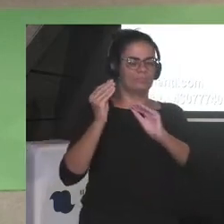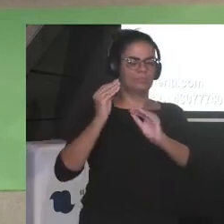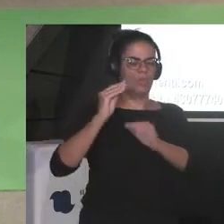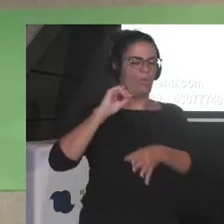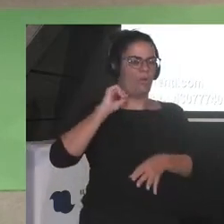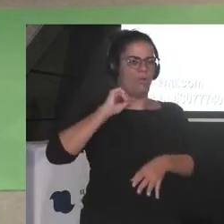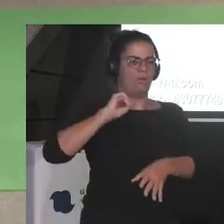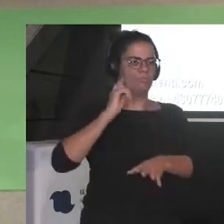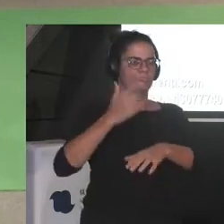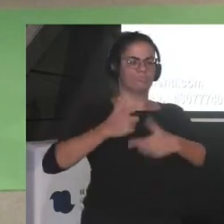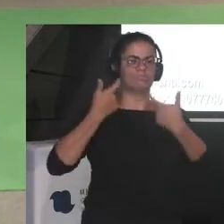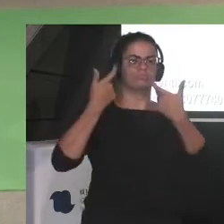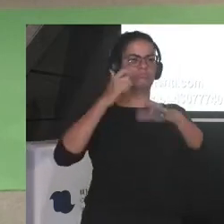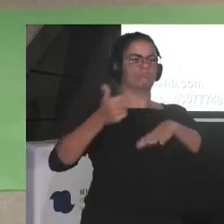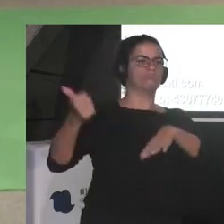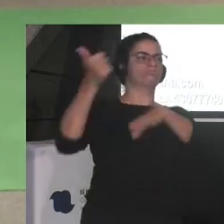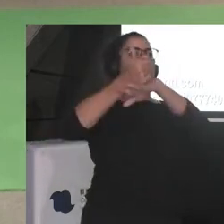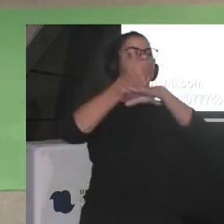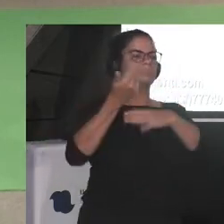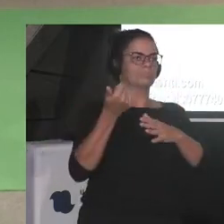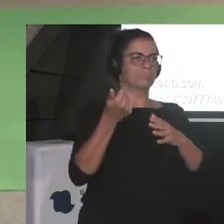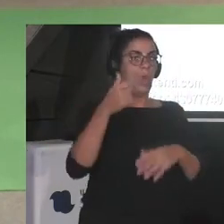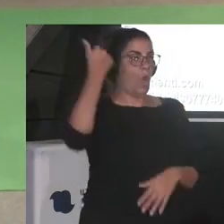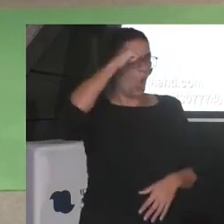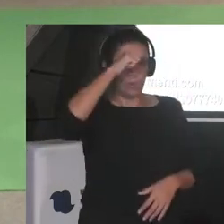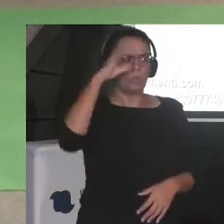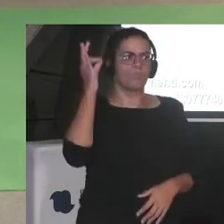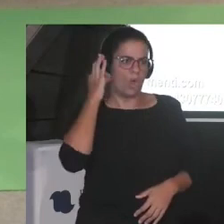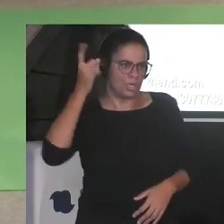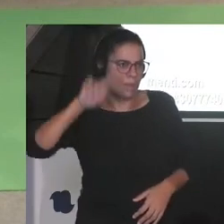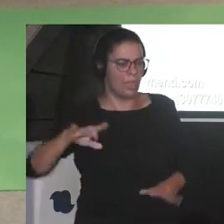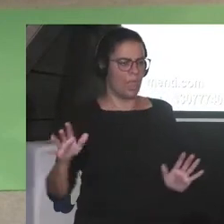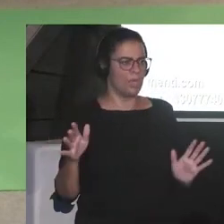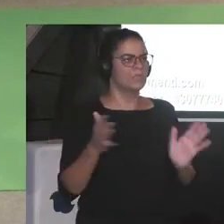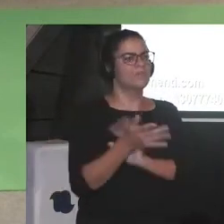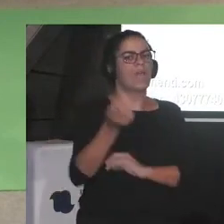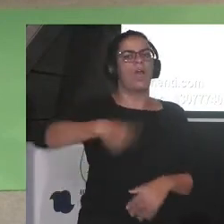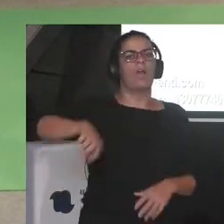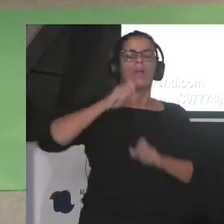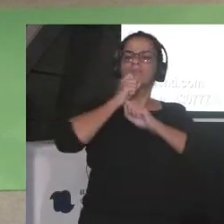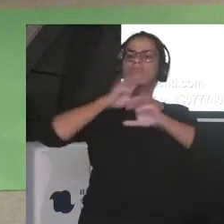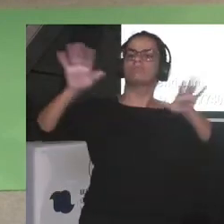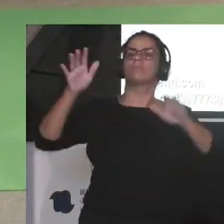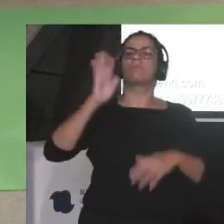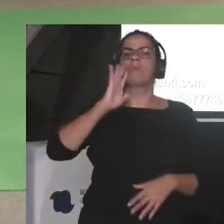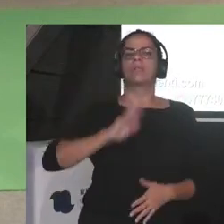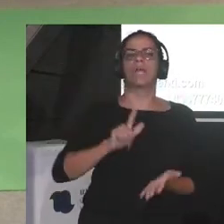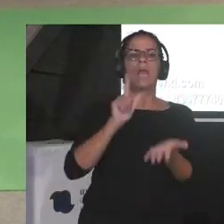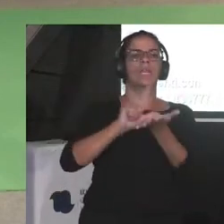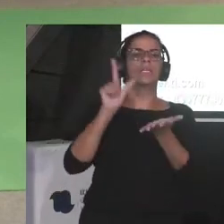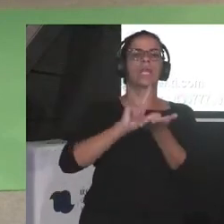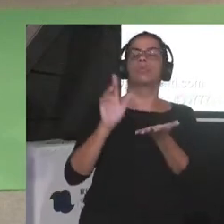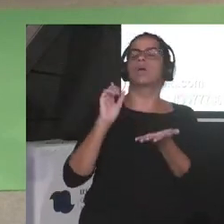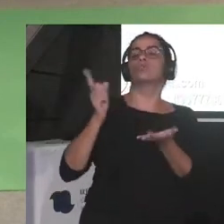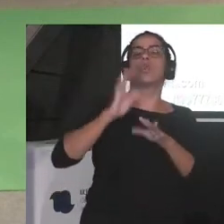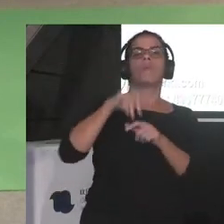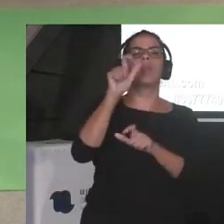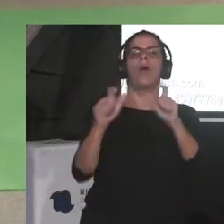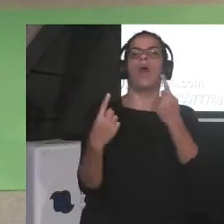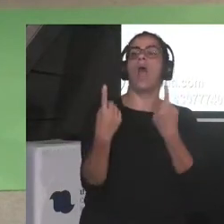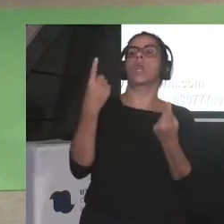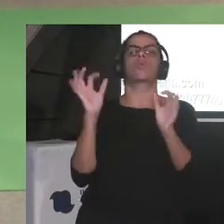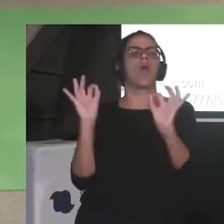escritoras mujeres propagando esta idea de que la literatura es casi una cosa de elegidos no es una cosa de